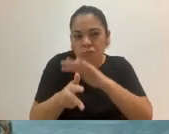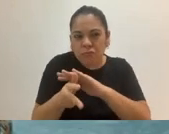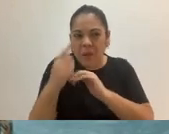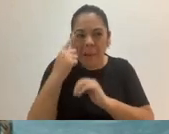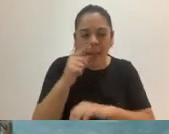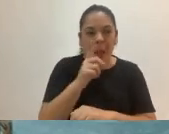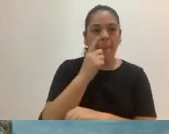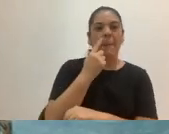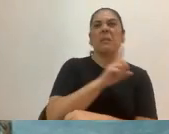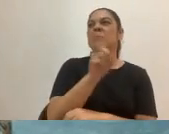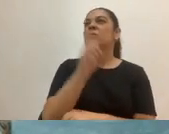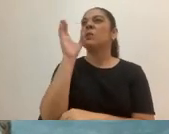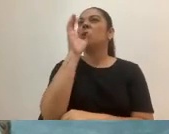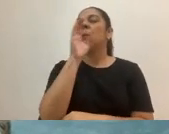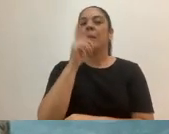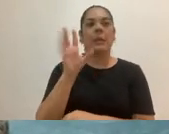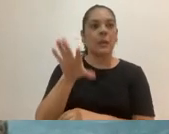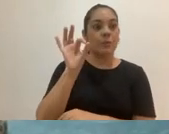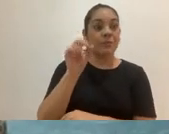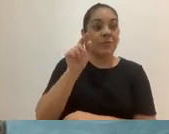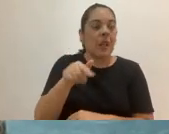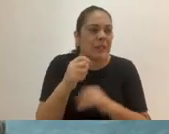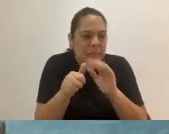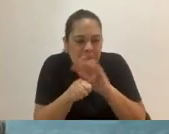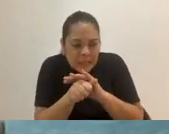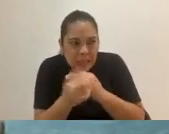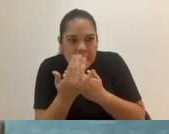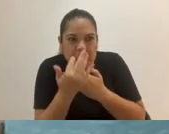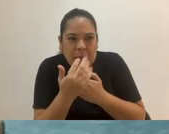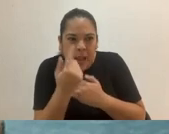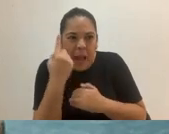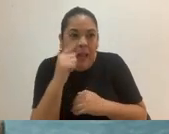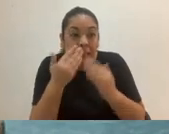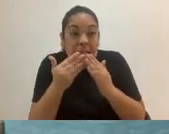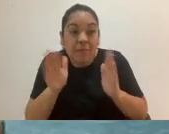Nos quedamos allí hasta que abrieron la panadería y desde allí pudimos llamar a la policía.